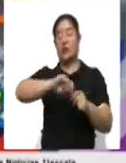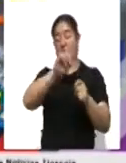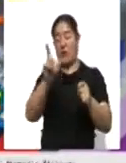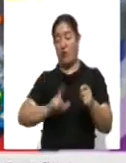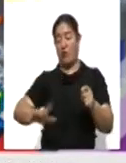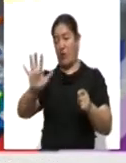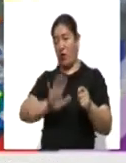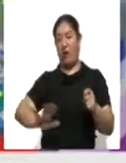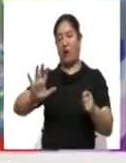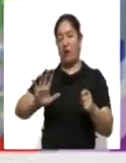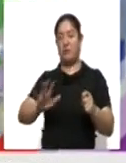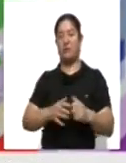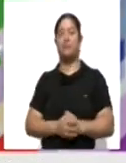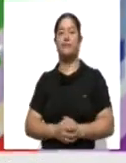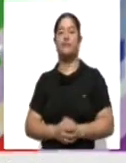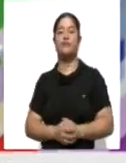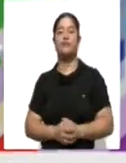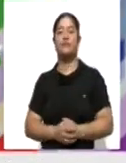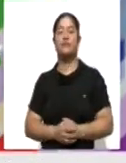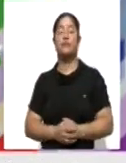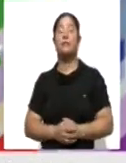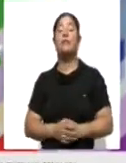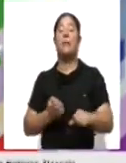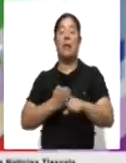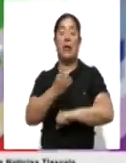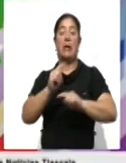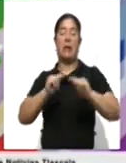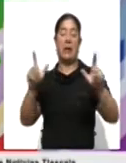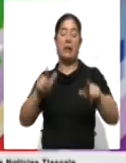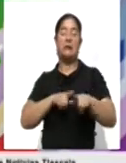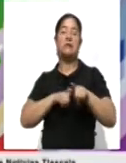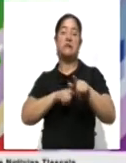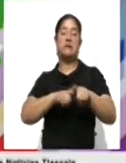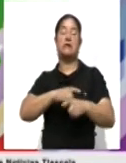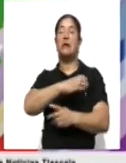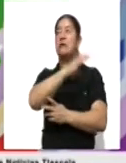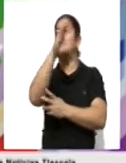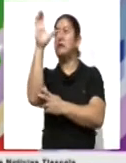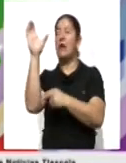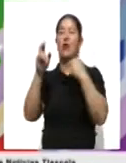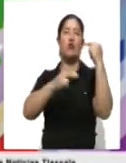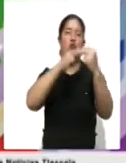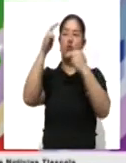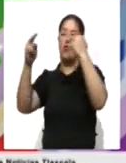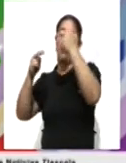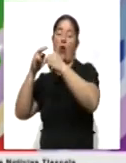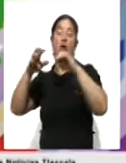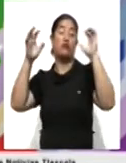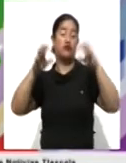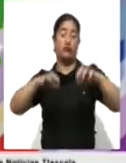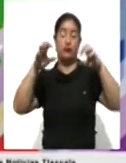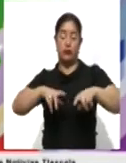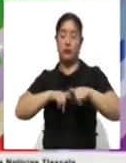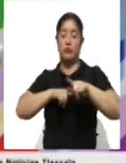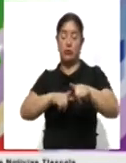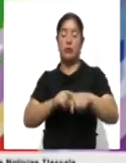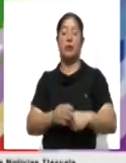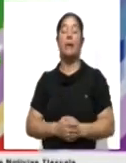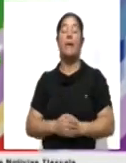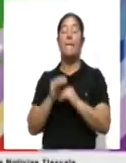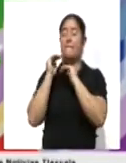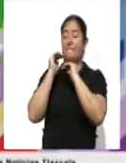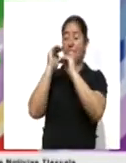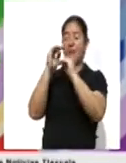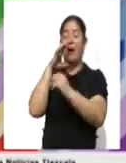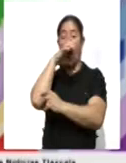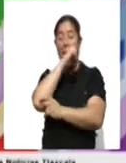Mexicana. El estado de Tlaxcala continúa con cielo nublado y presencia de lluvias. La temperatura máxima será de